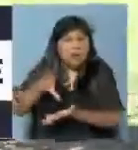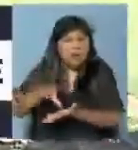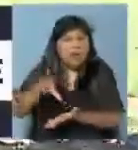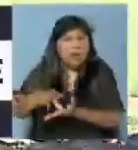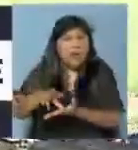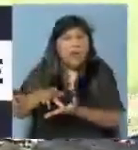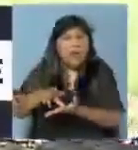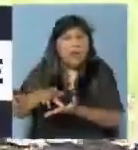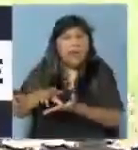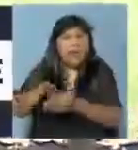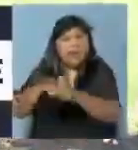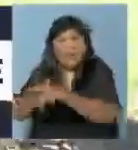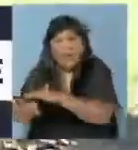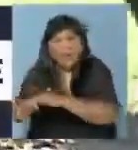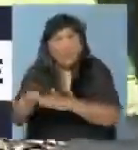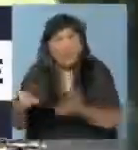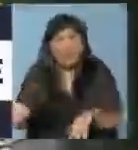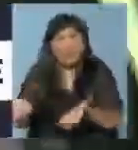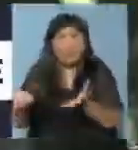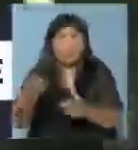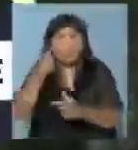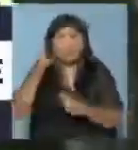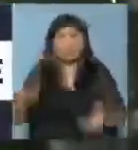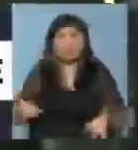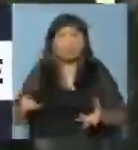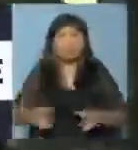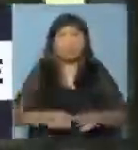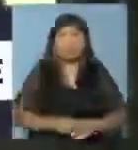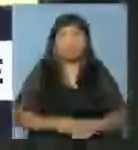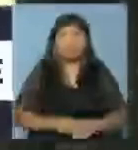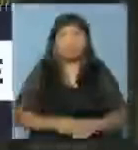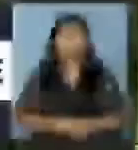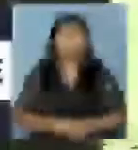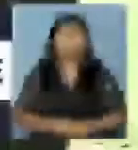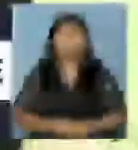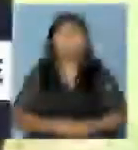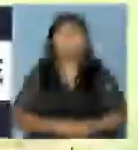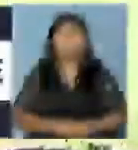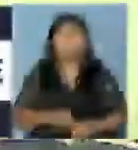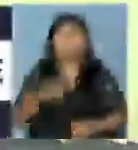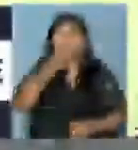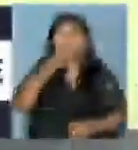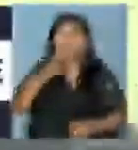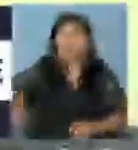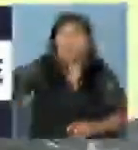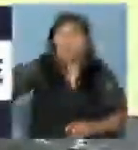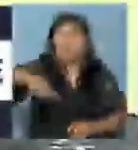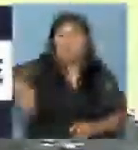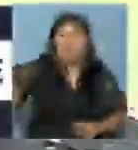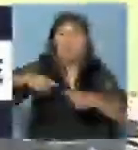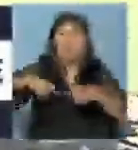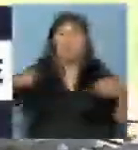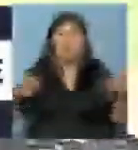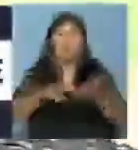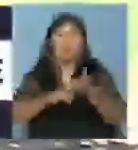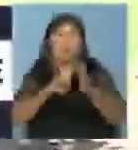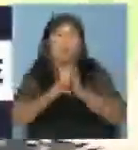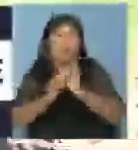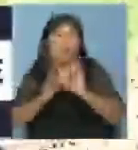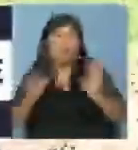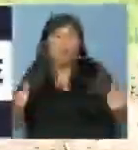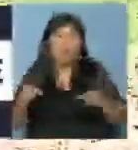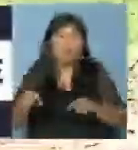teniendo en cuenta que se está llevando a cabo lo que es el despeje de la zona luego de que se ha